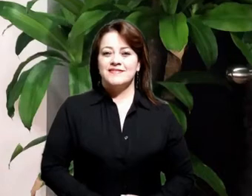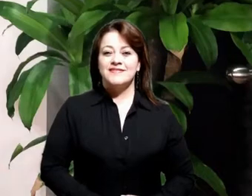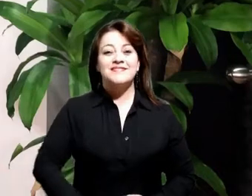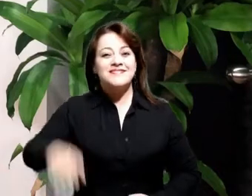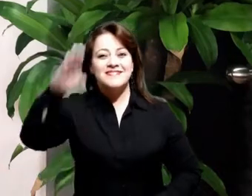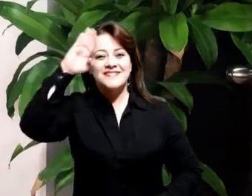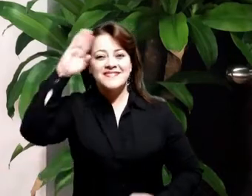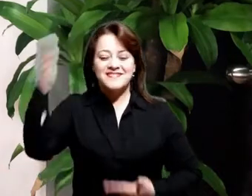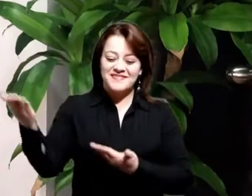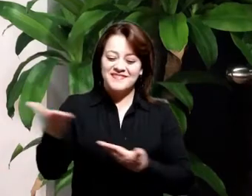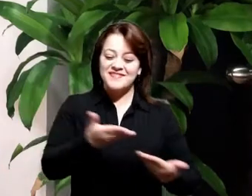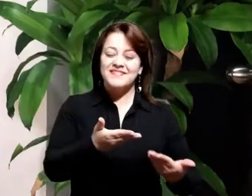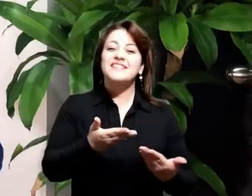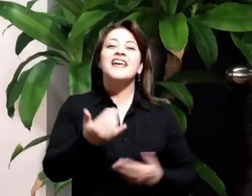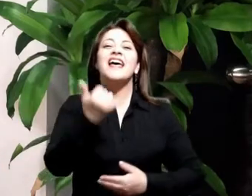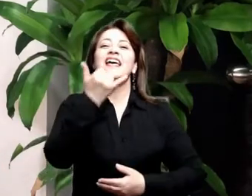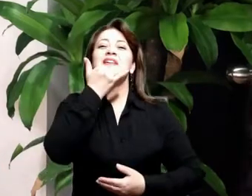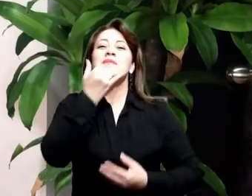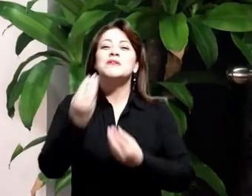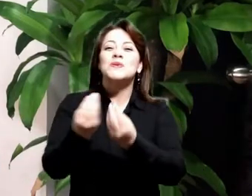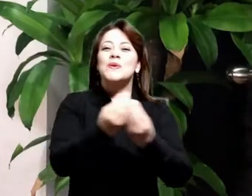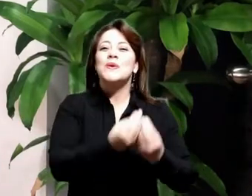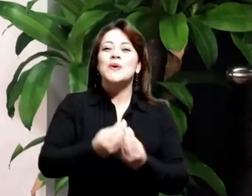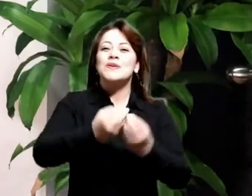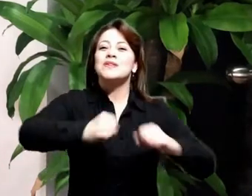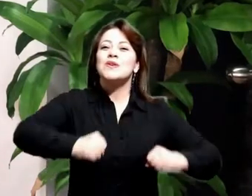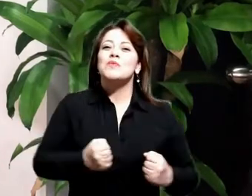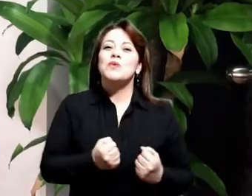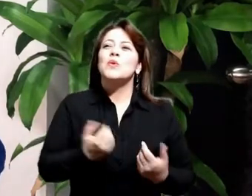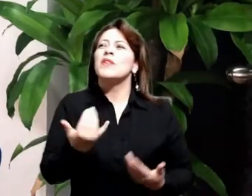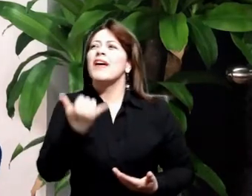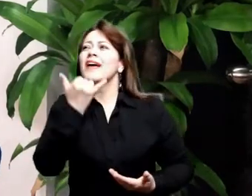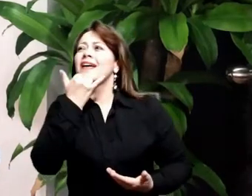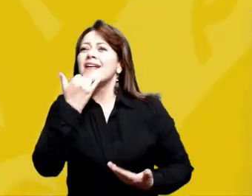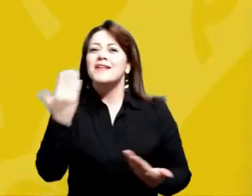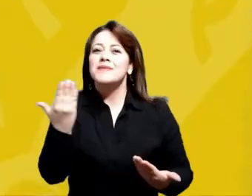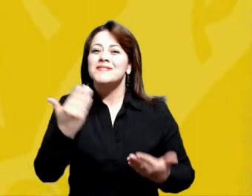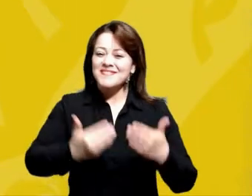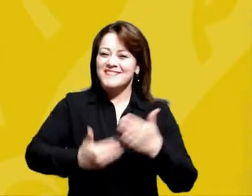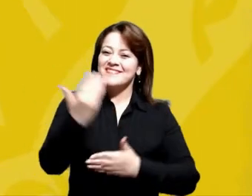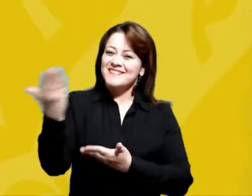Hola, bienvenidos a ¿Qué pasó en el Consejo de Bogotá? Comenzamos.